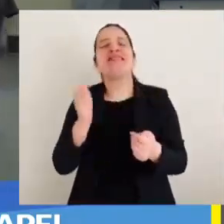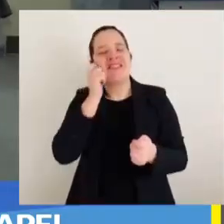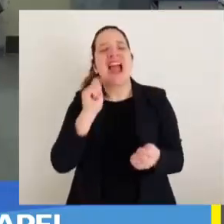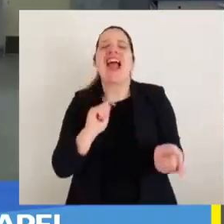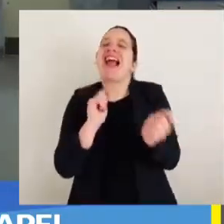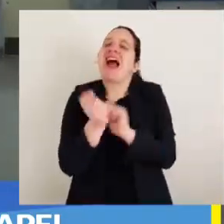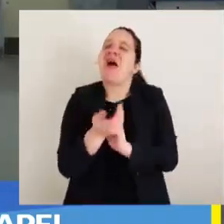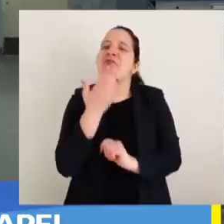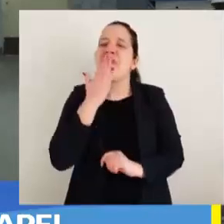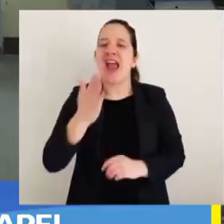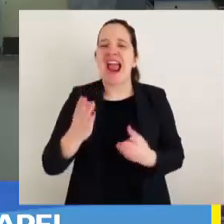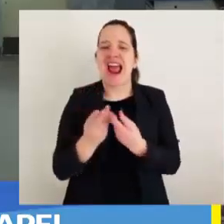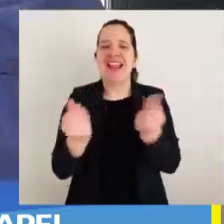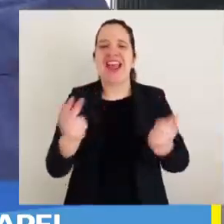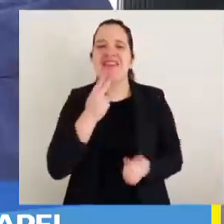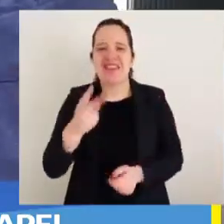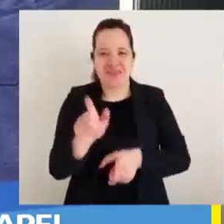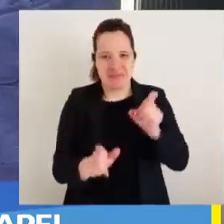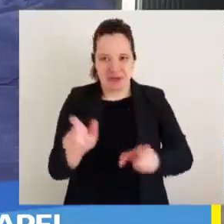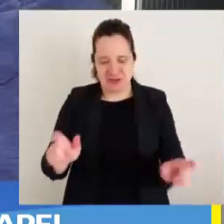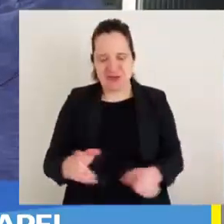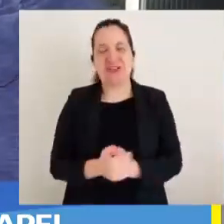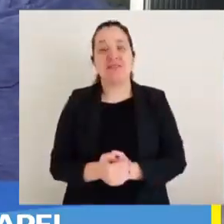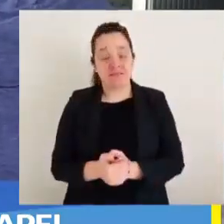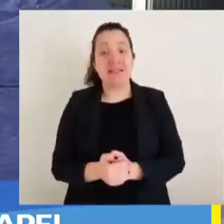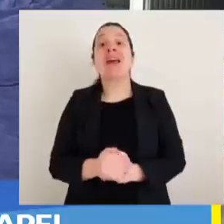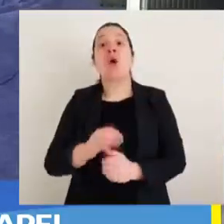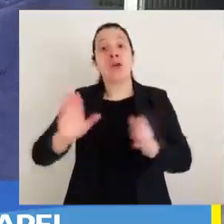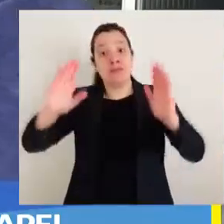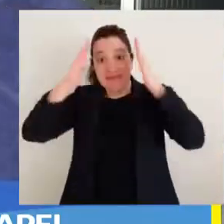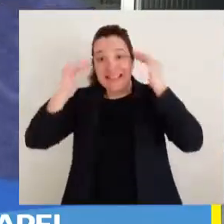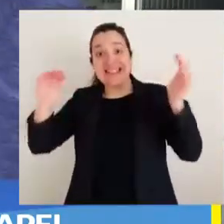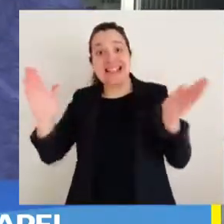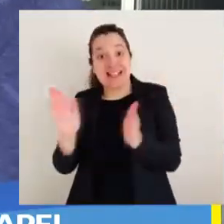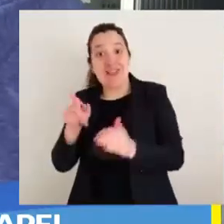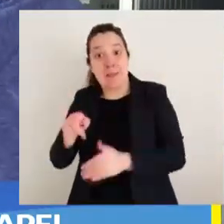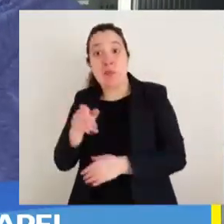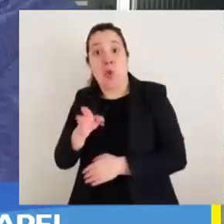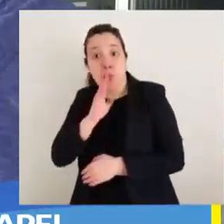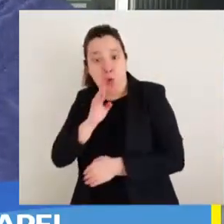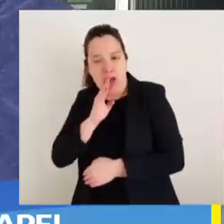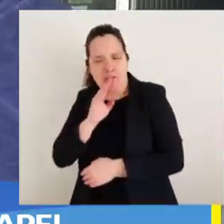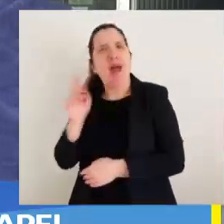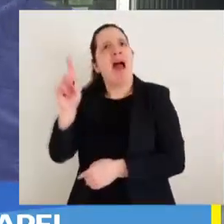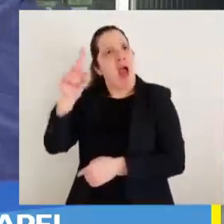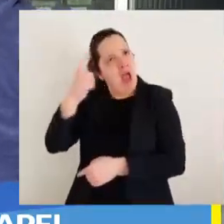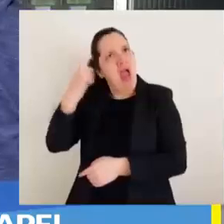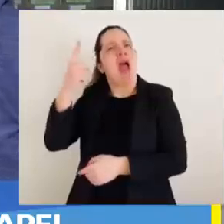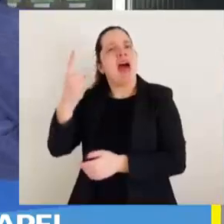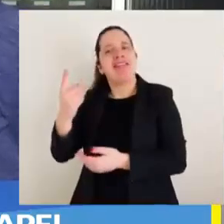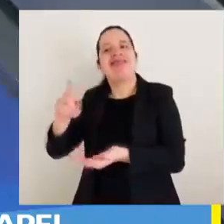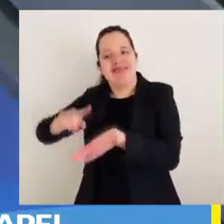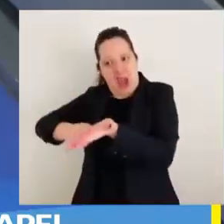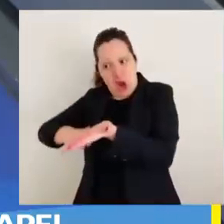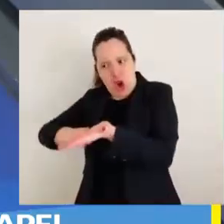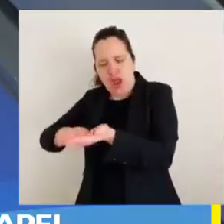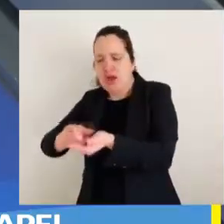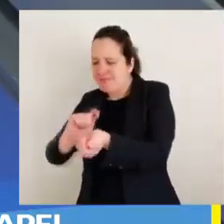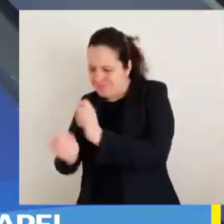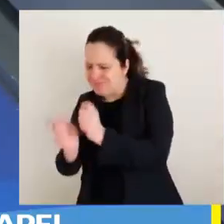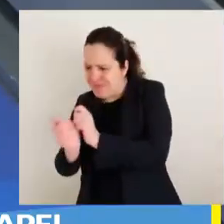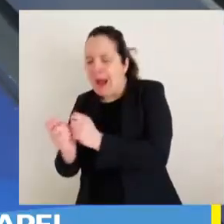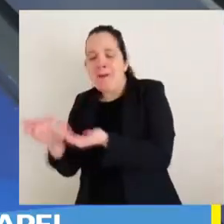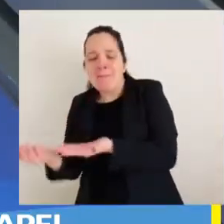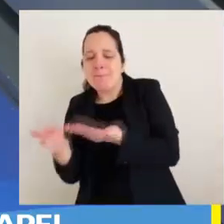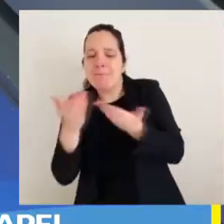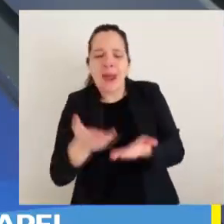notoriamente la calidad de vida de las personas. Es el caso del CESFAM Natucapel, que ha innovado y aprovechado la tecnología para ayudar a una